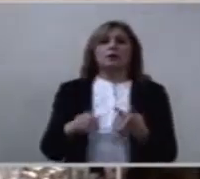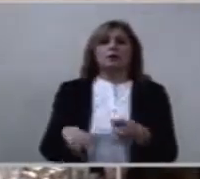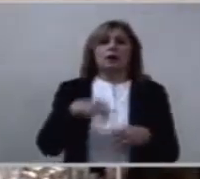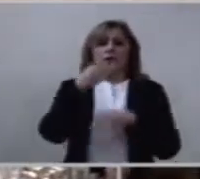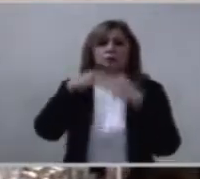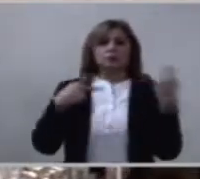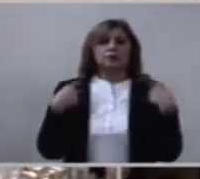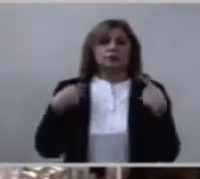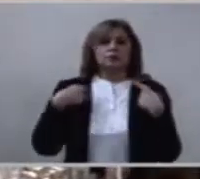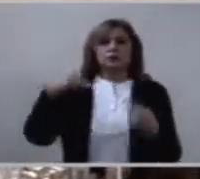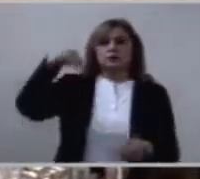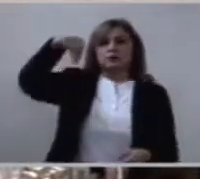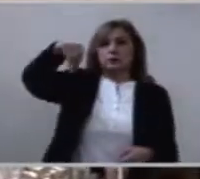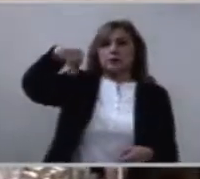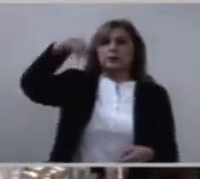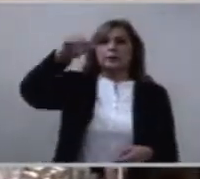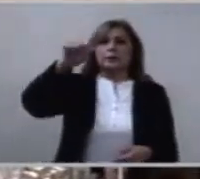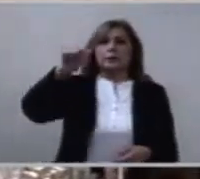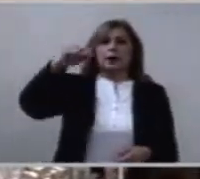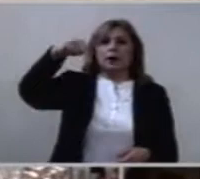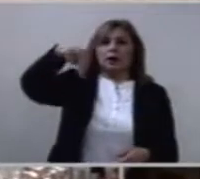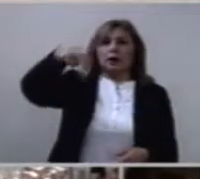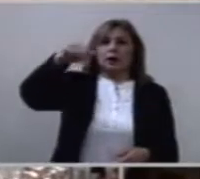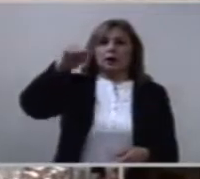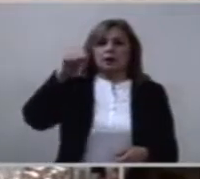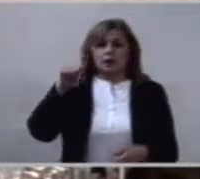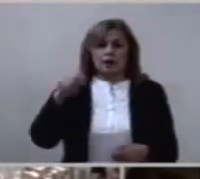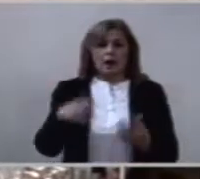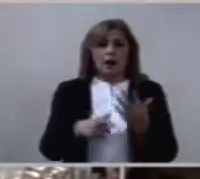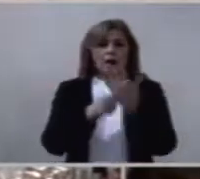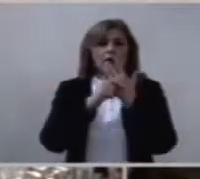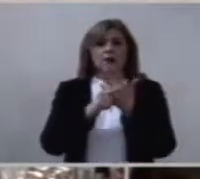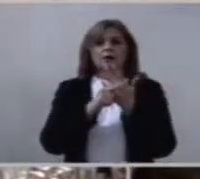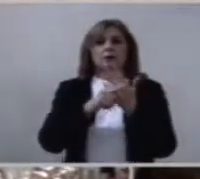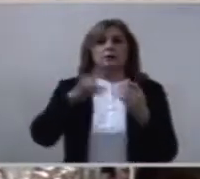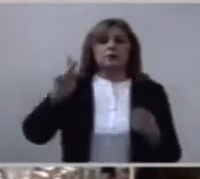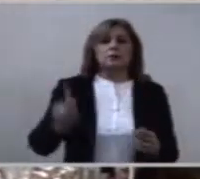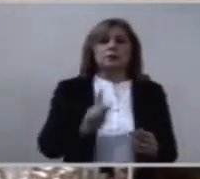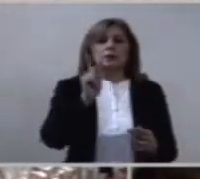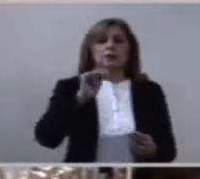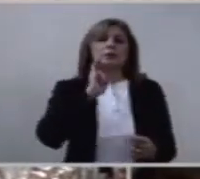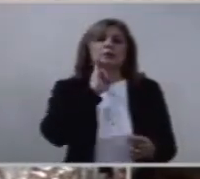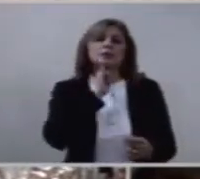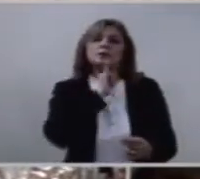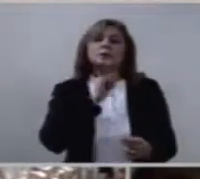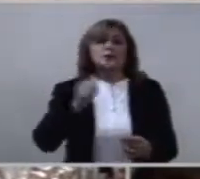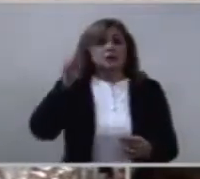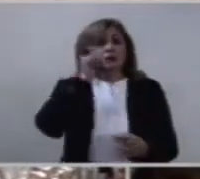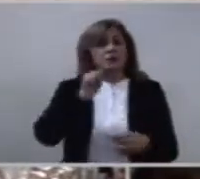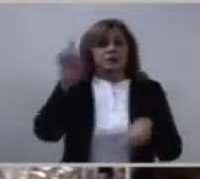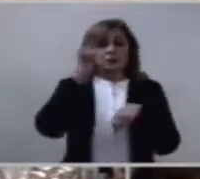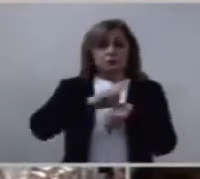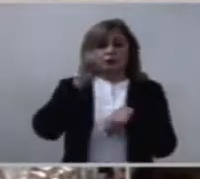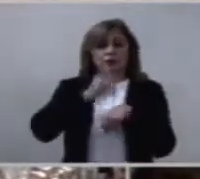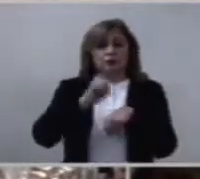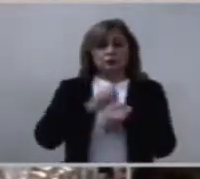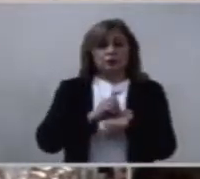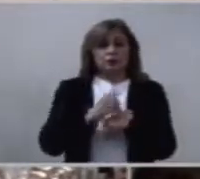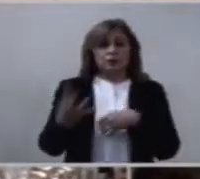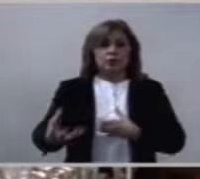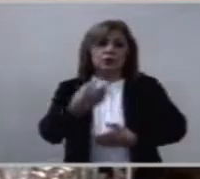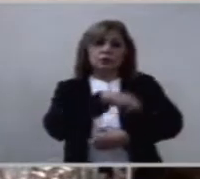Dice que el pueblo de Israel colectaba cada día el maná. Y solo